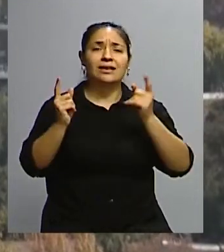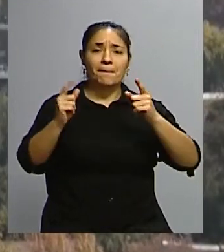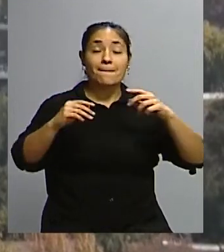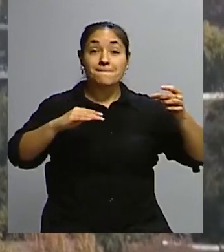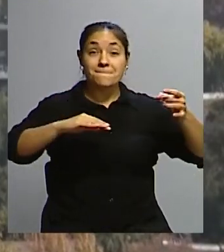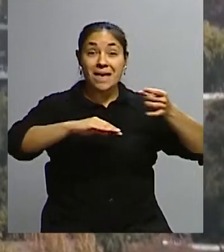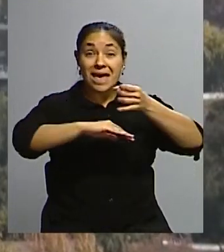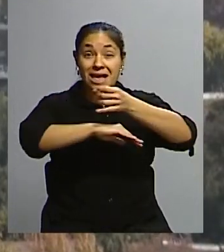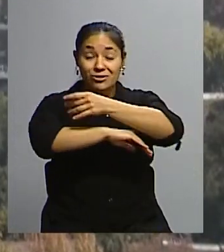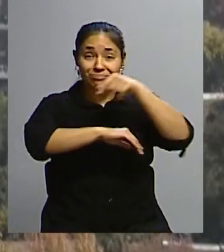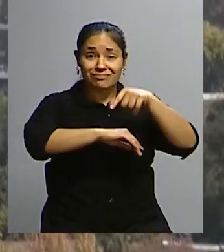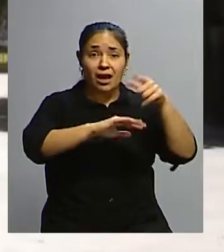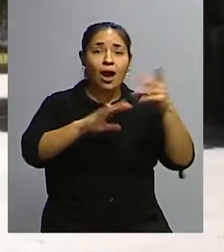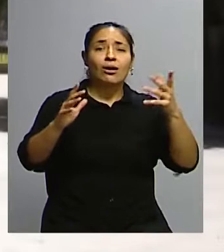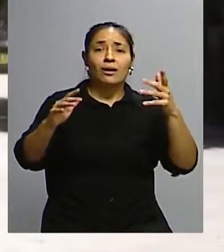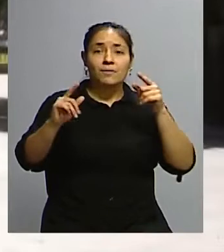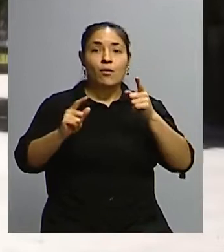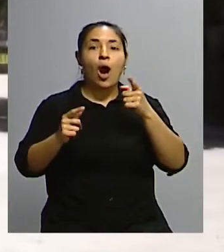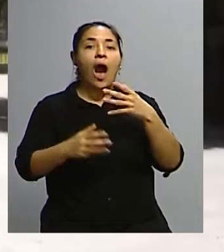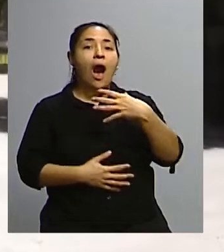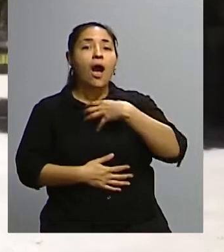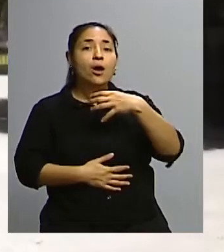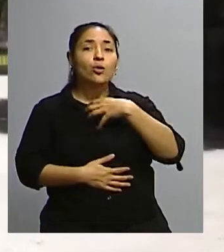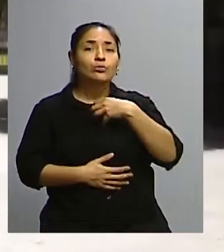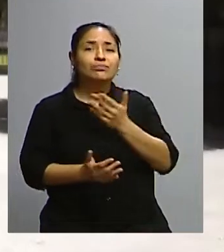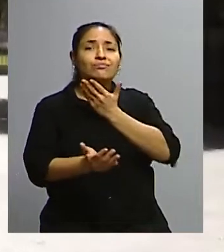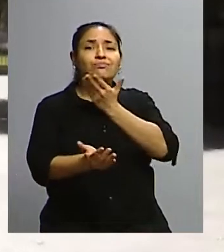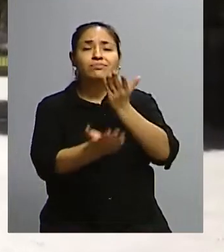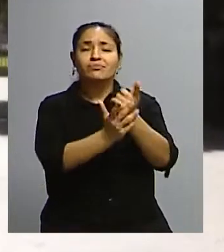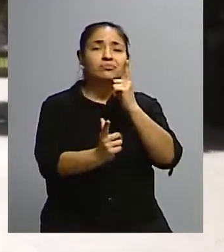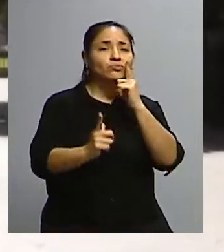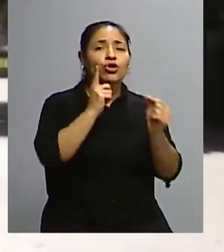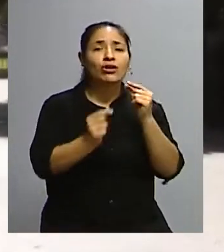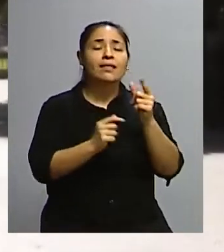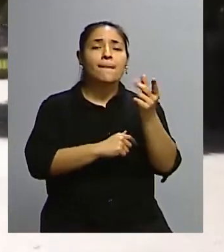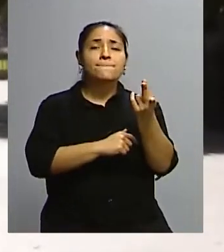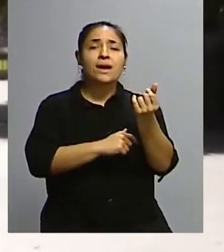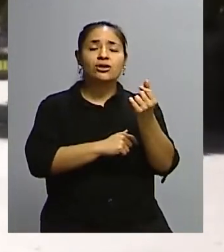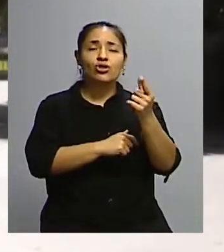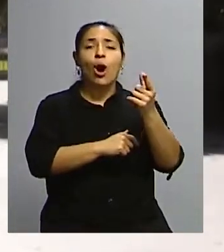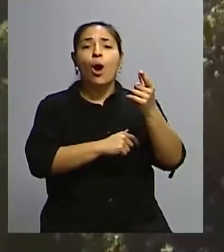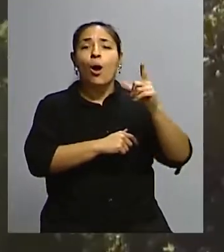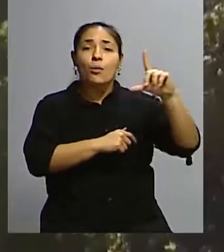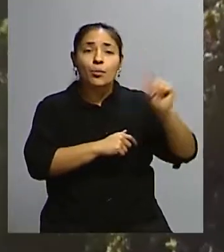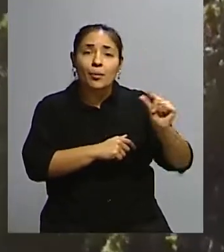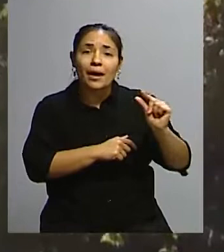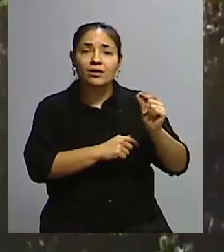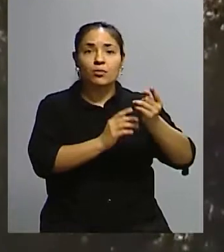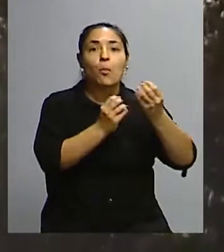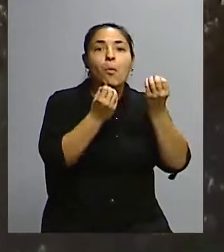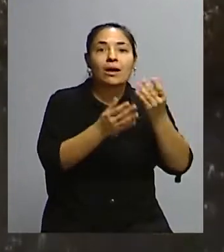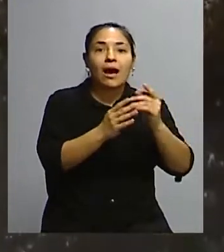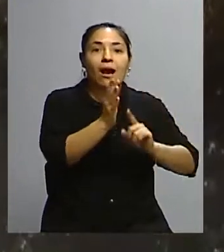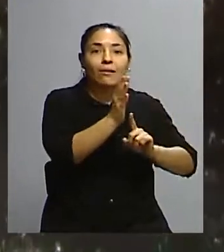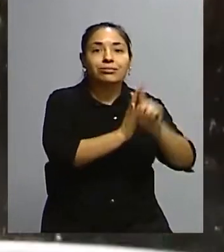de los estudiantes hacia un boleto más barato, digamos, y que se había hecho un alza de 30 pesos, fue como la